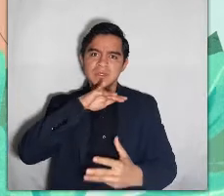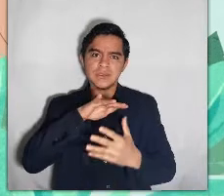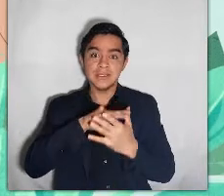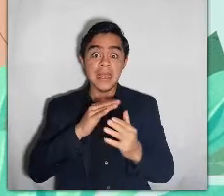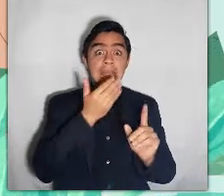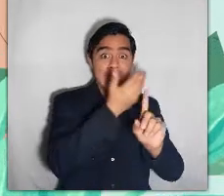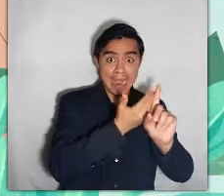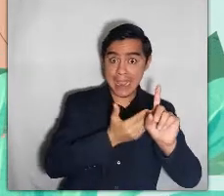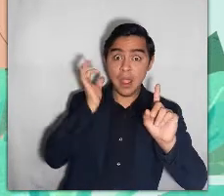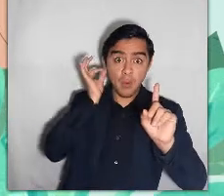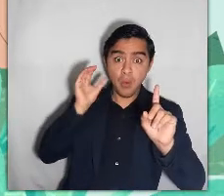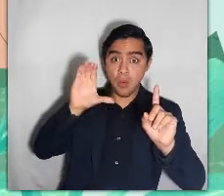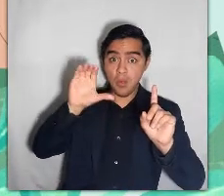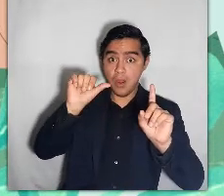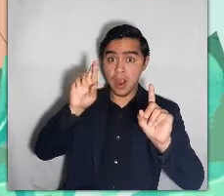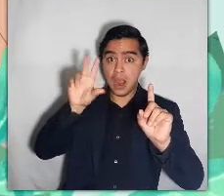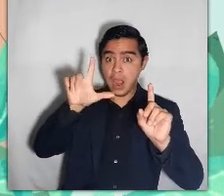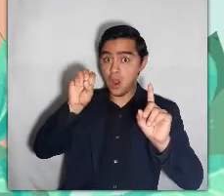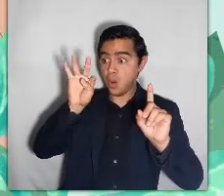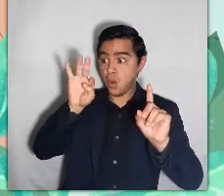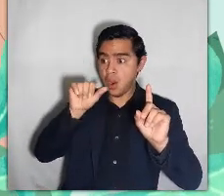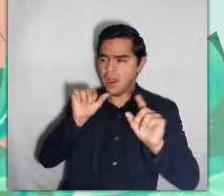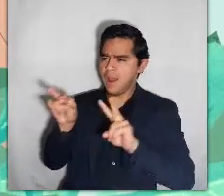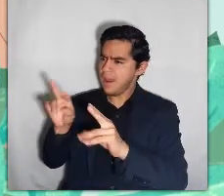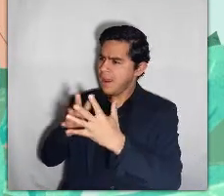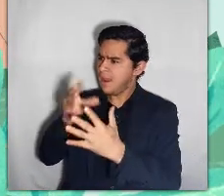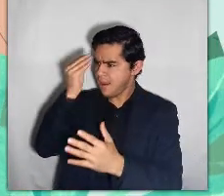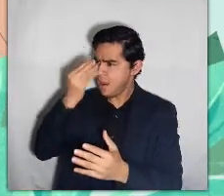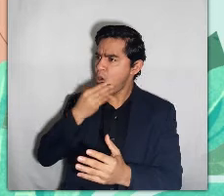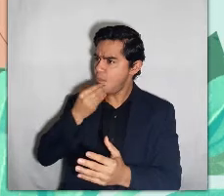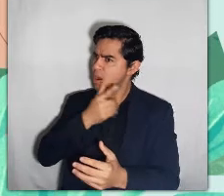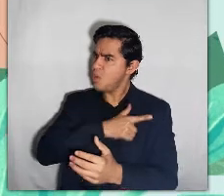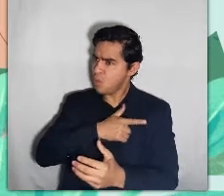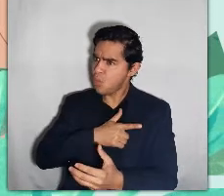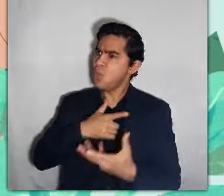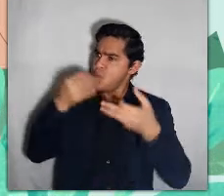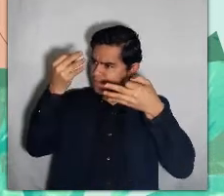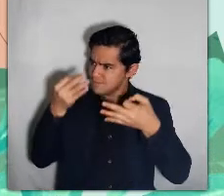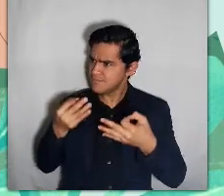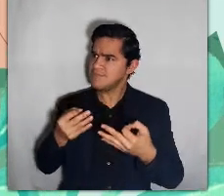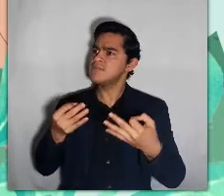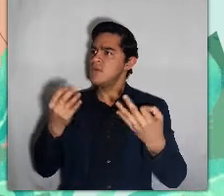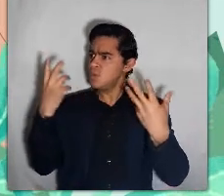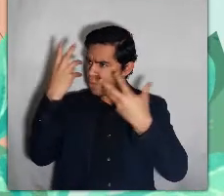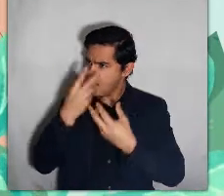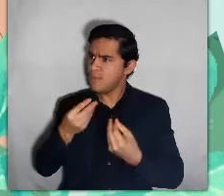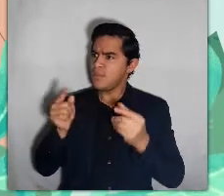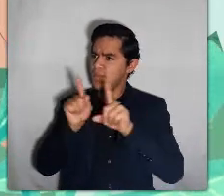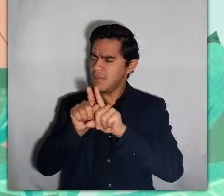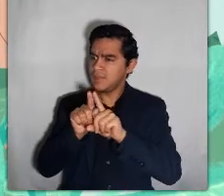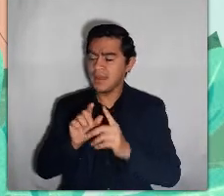soportaba estar sucio y así Carlota aprendió que a los chicos también les gusta arreglarse y estar guapos,